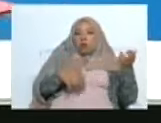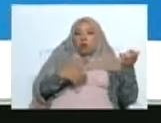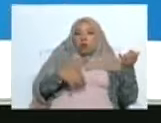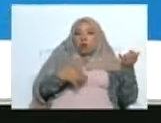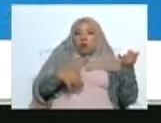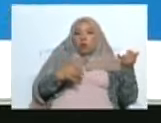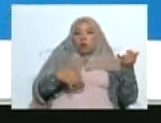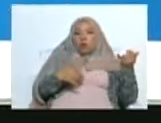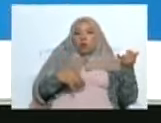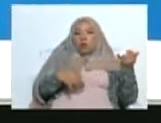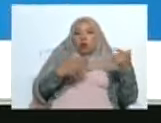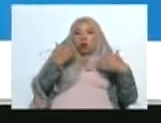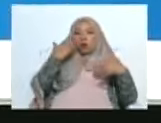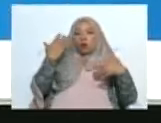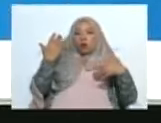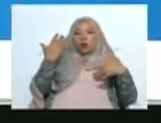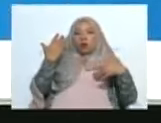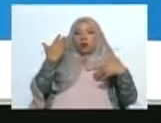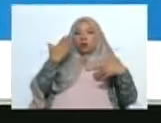aquí tengo en mis manos,